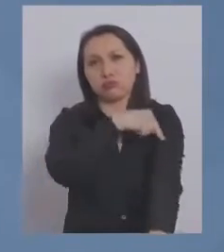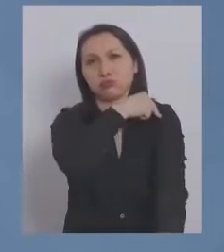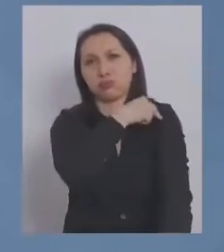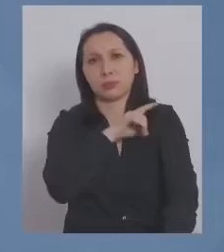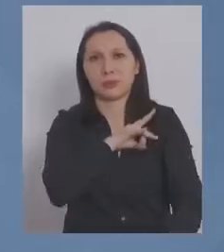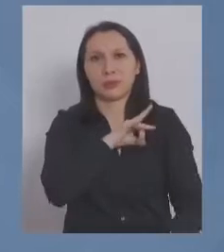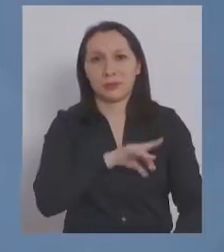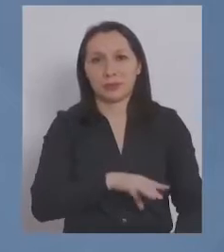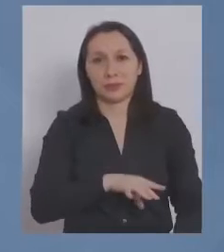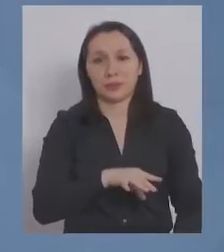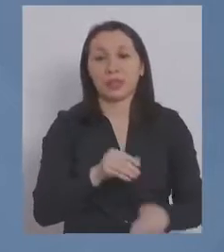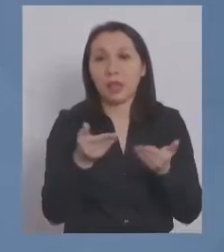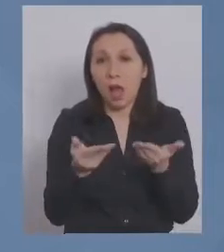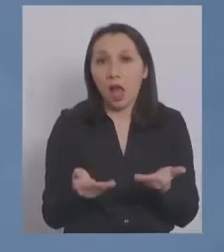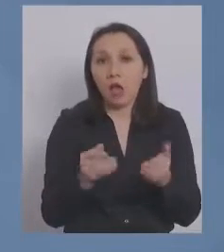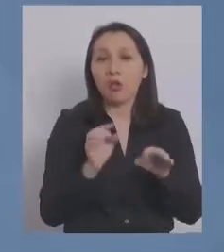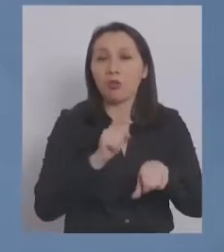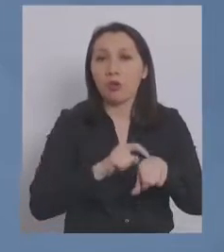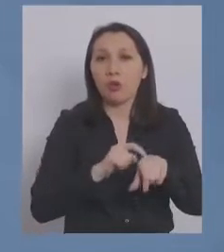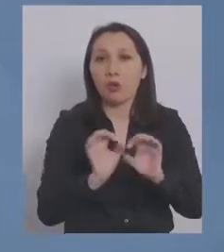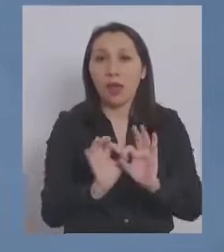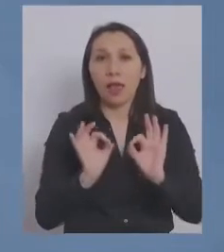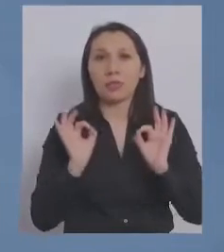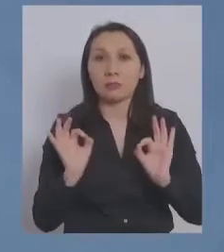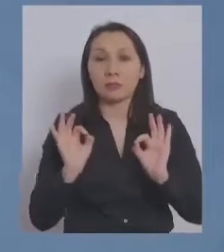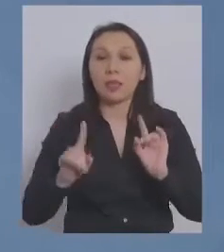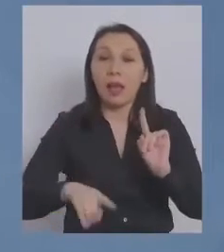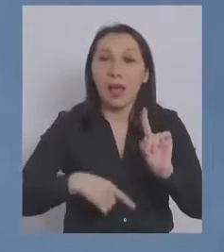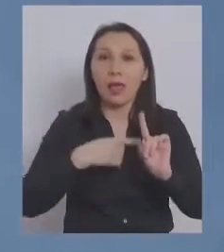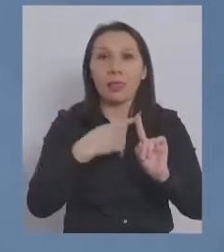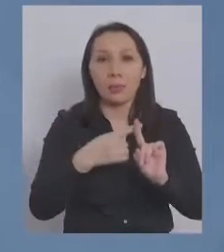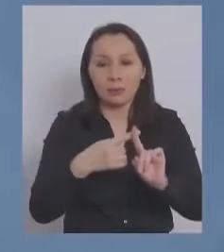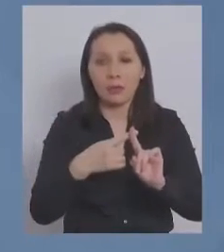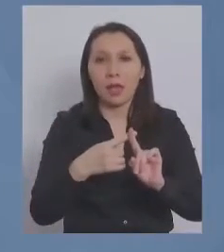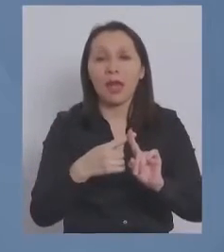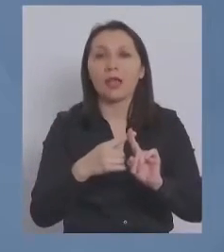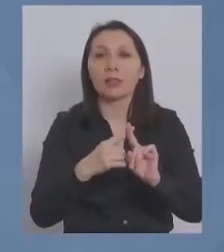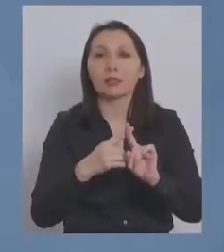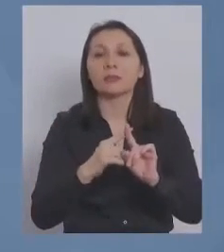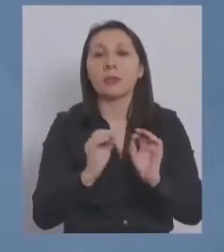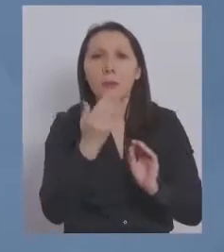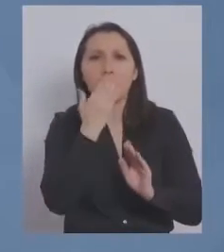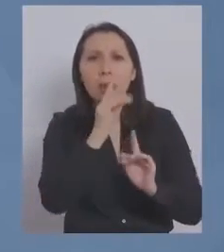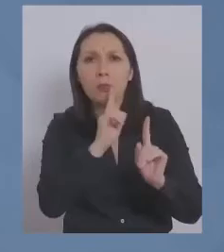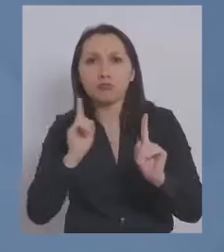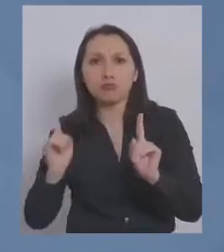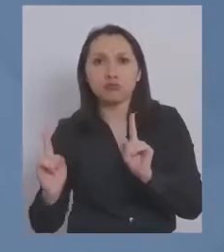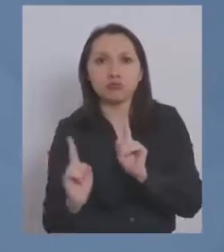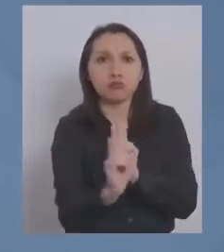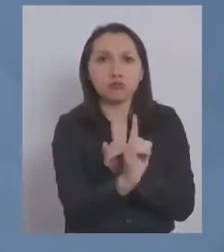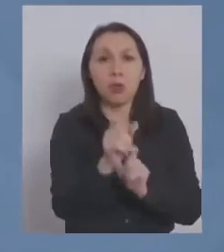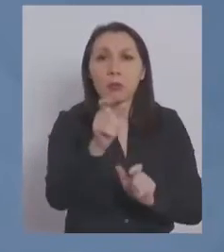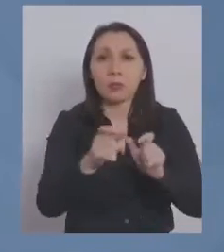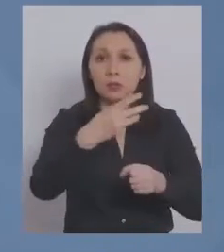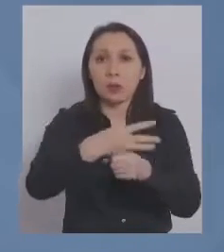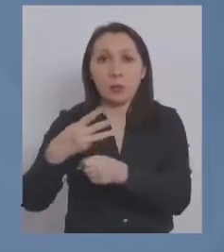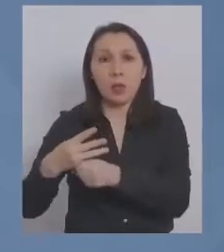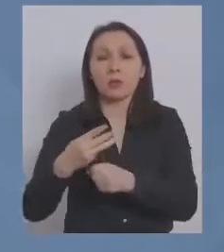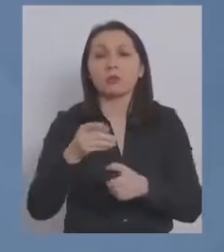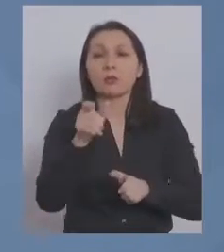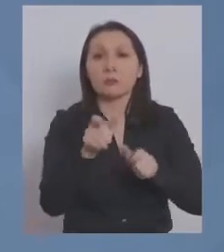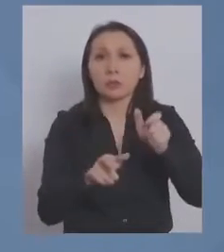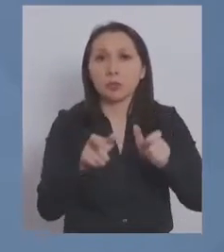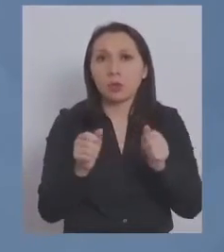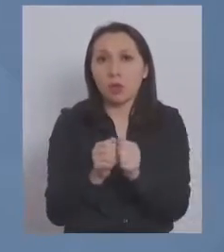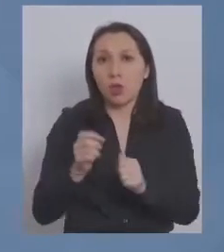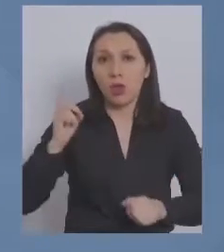de nuestro país. Y en este horario especial, además del paso preferente que han tenido las personas mayores, las